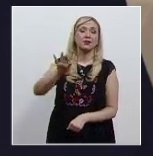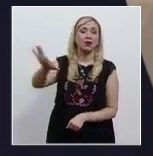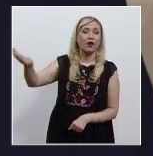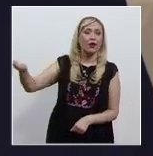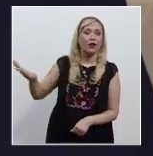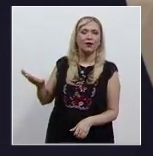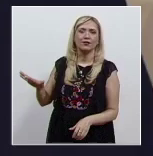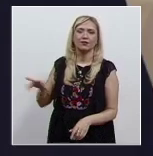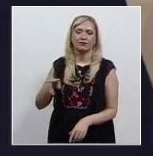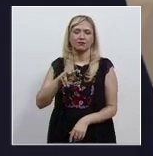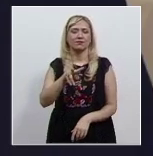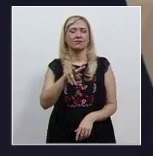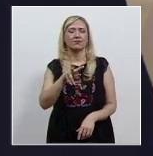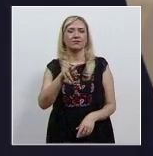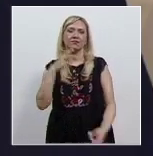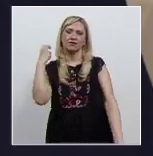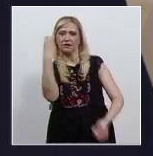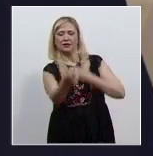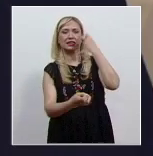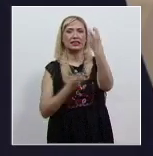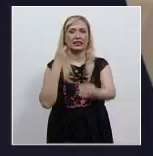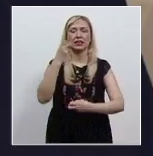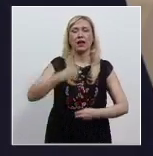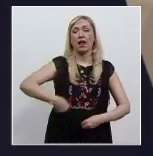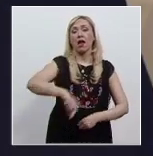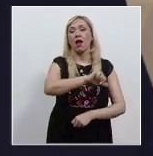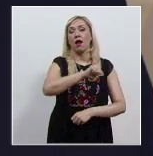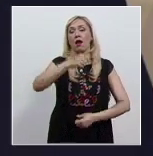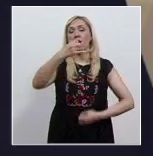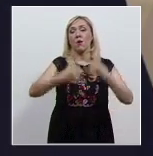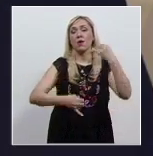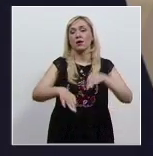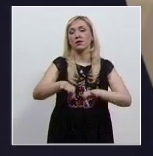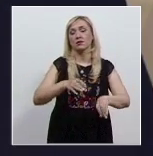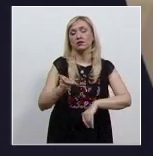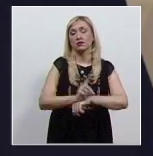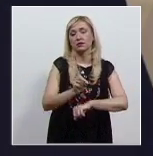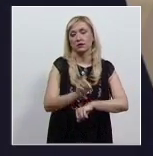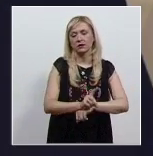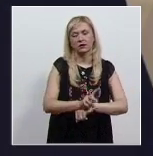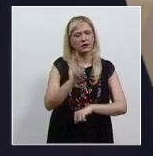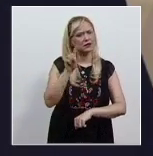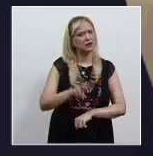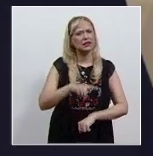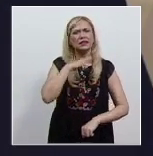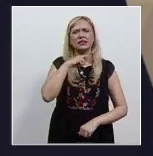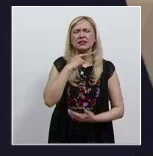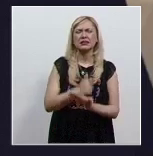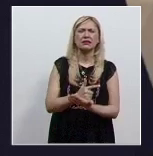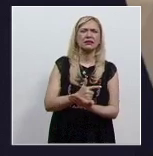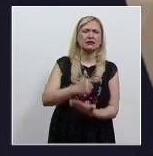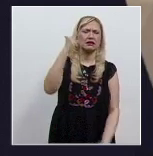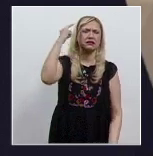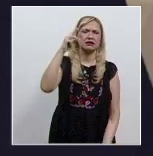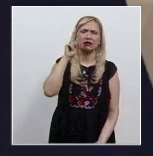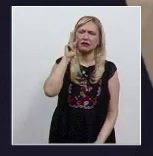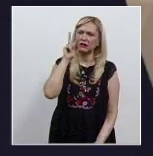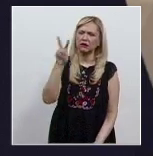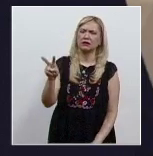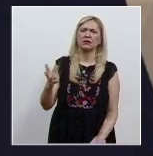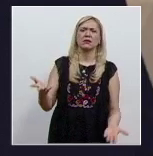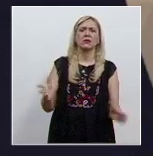el trabajo de quienes impartimos justicia. Y lo más grave es a vaciar las